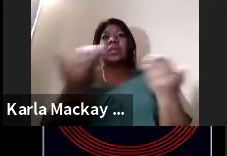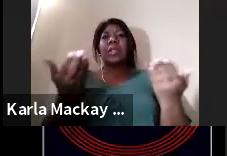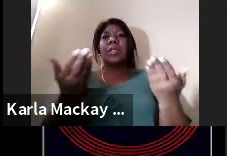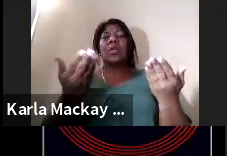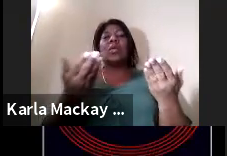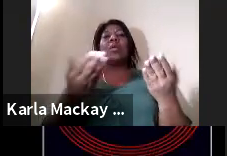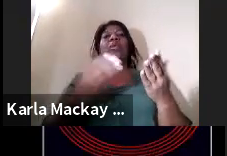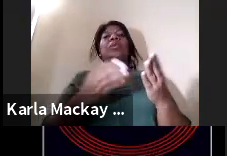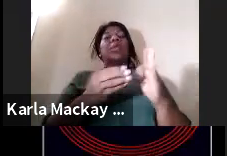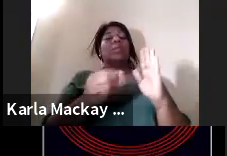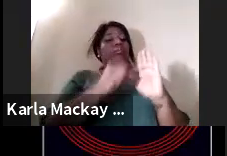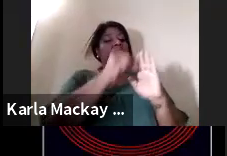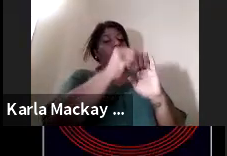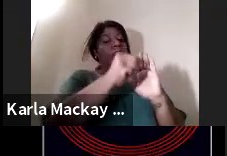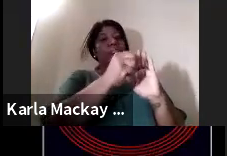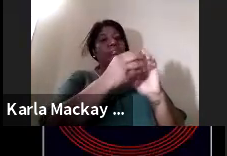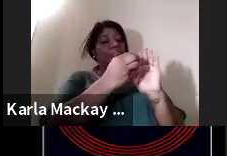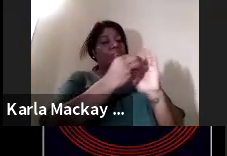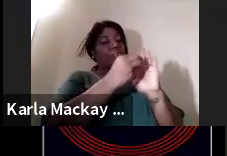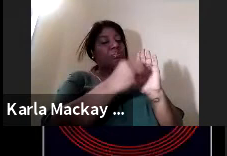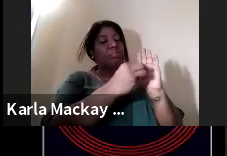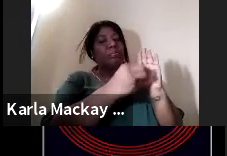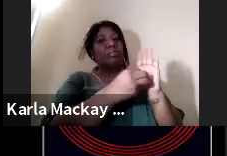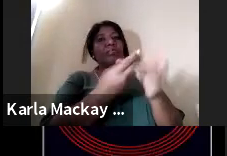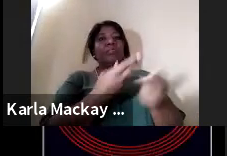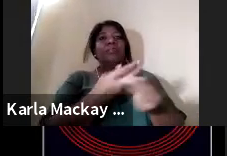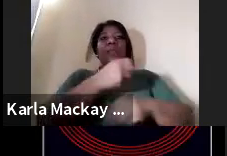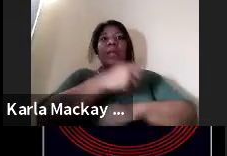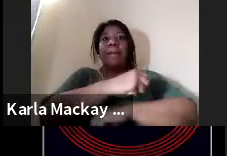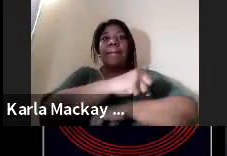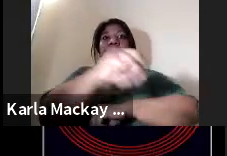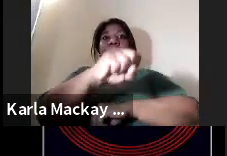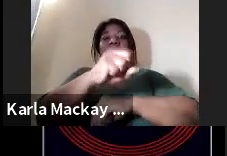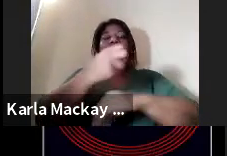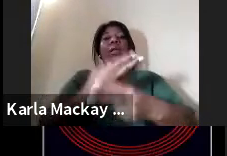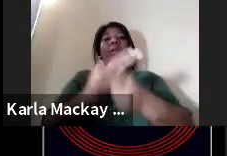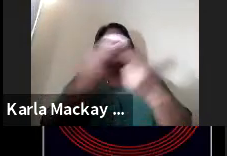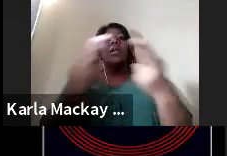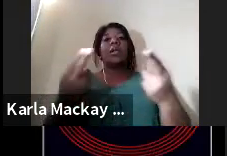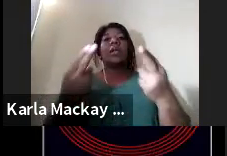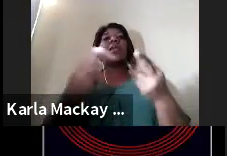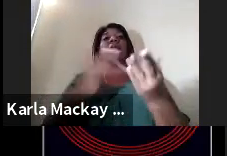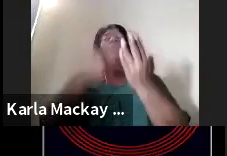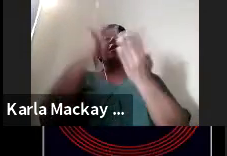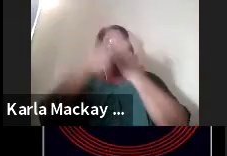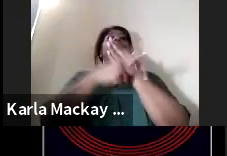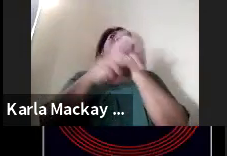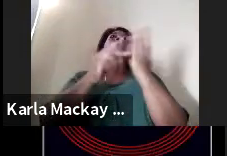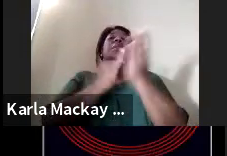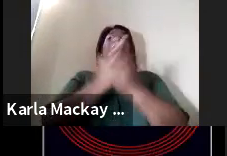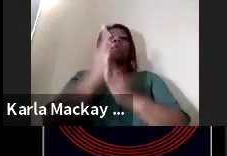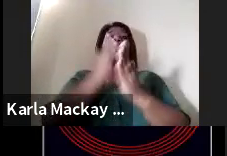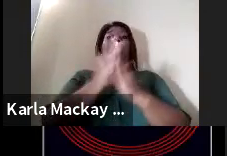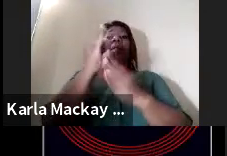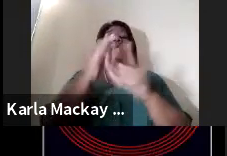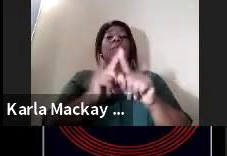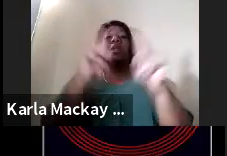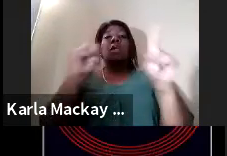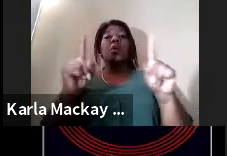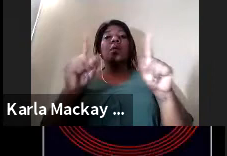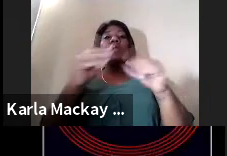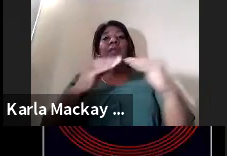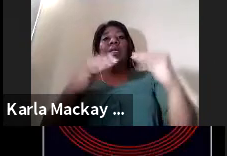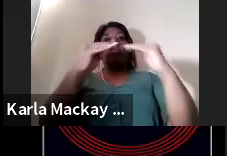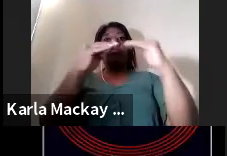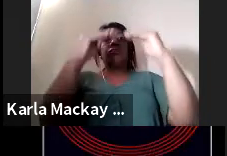indexados de revistas de divulgación proceso de investigación o proyecto de investigación articulado en los diferentes niveles desde la